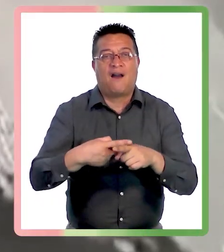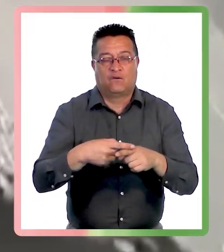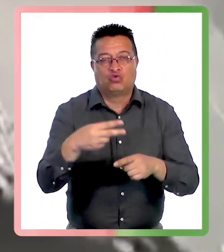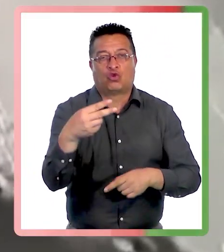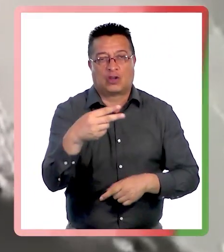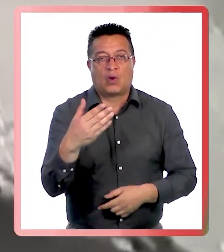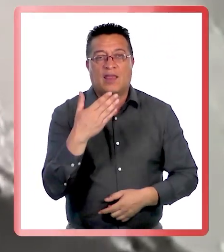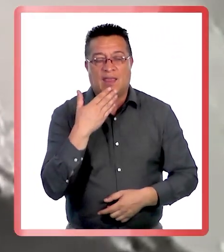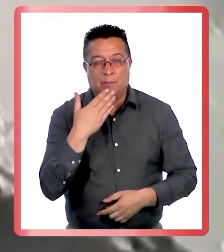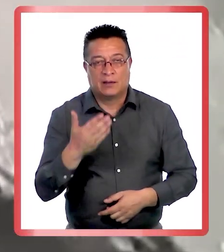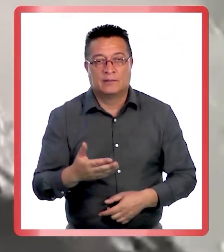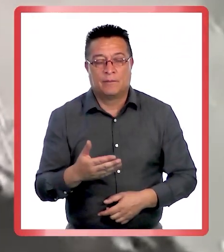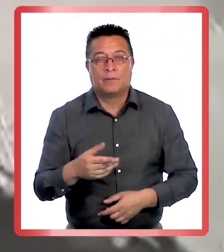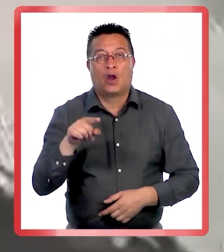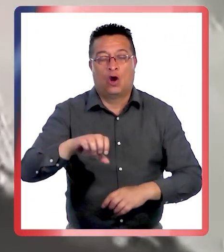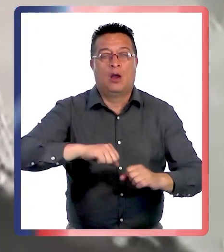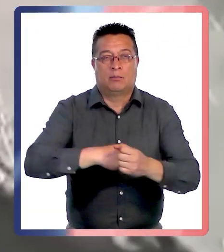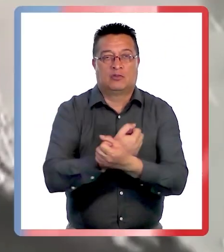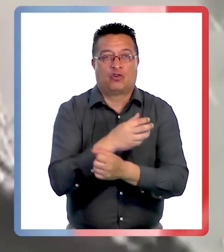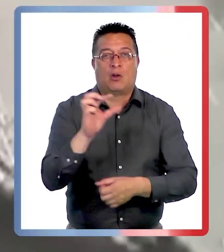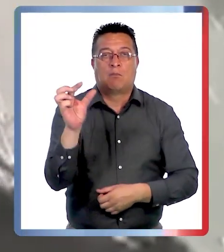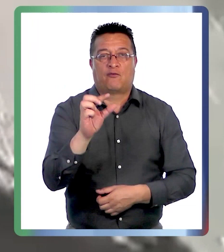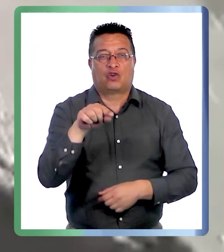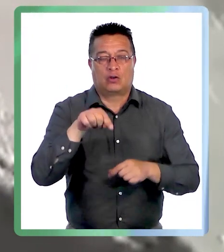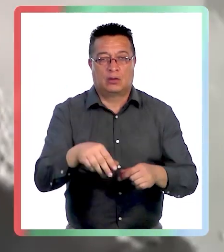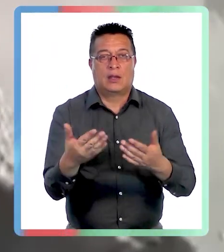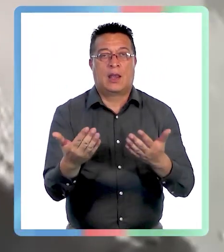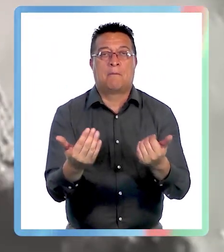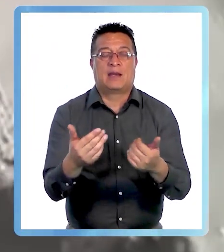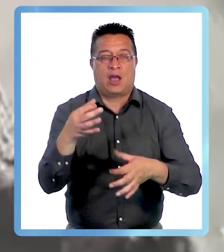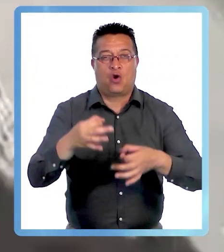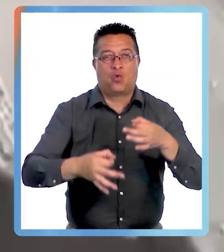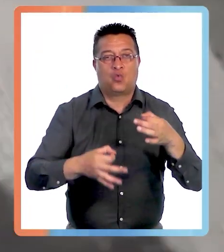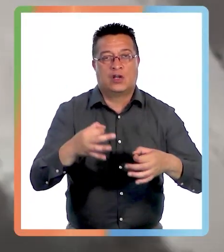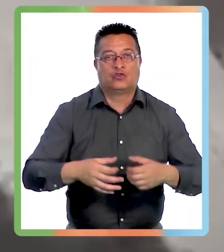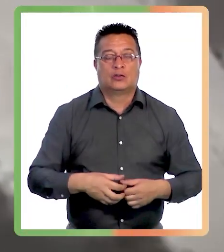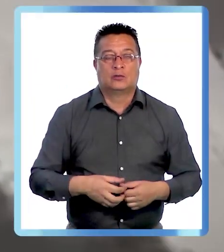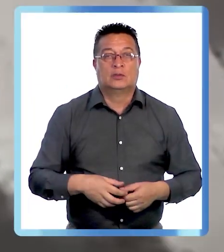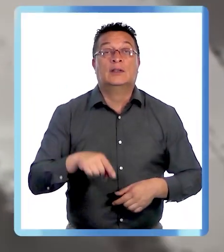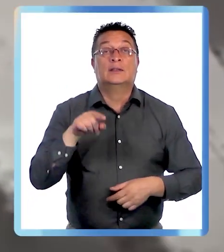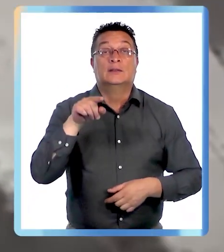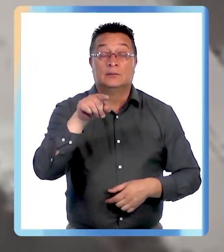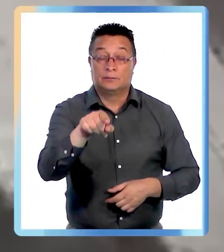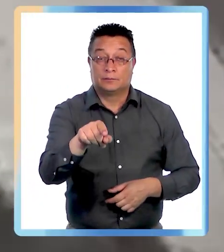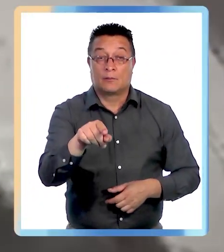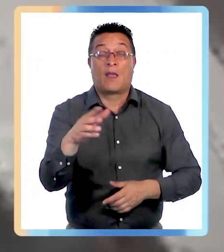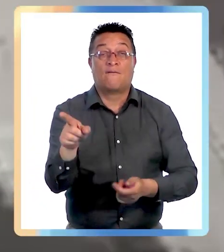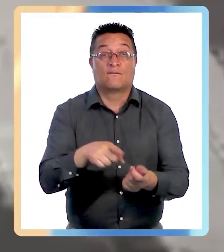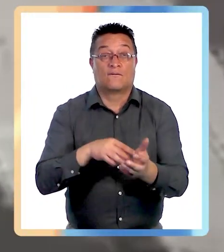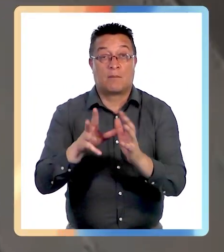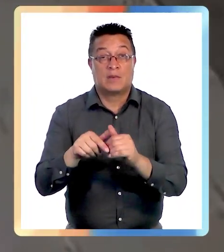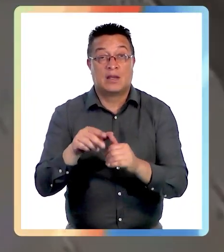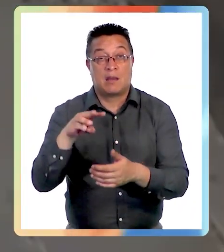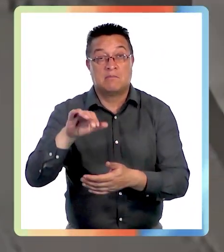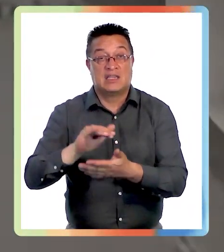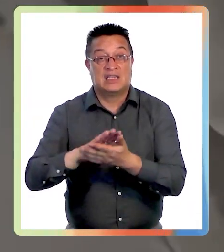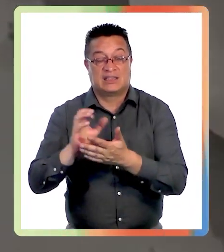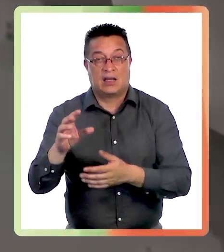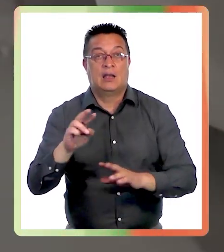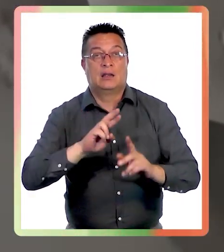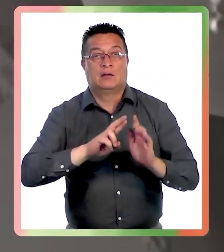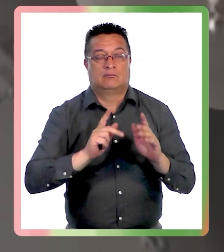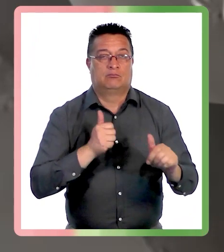la causa sexual, hoy está en prisión preventiva a la espera del juicio. La familia de Michel, representada por el